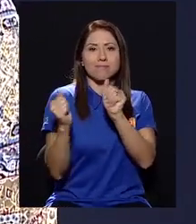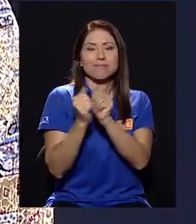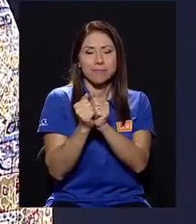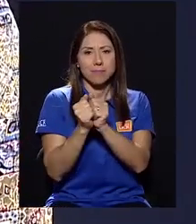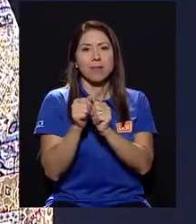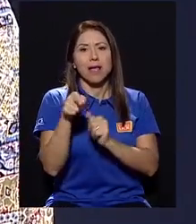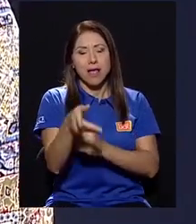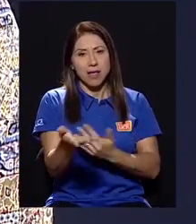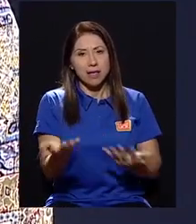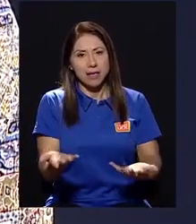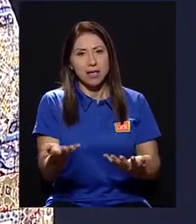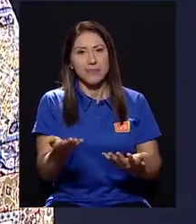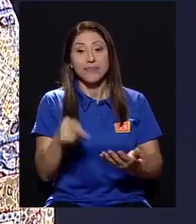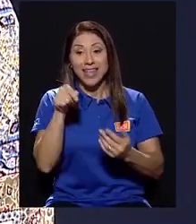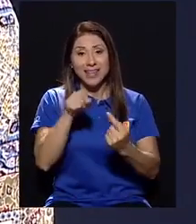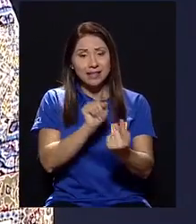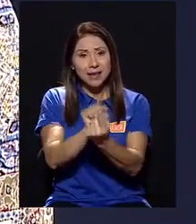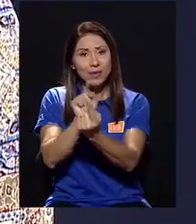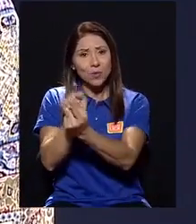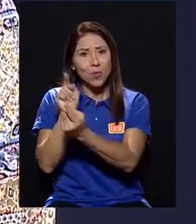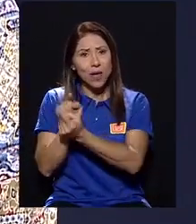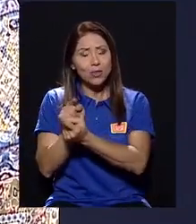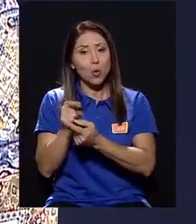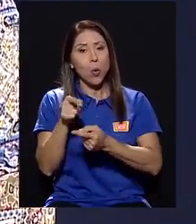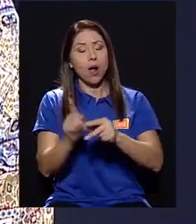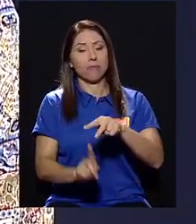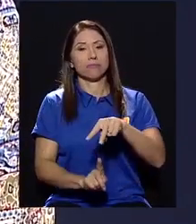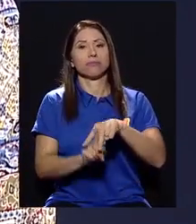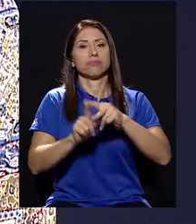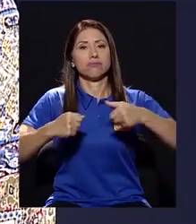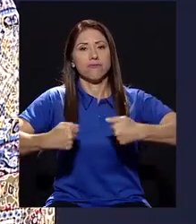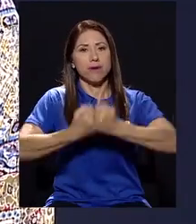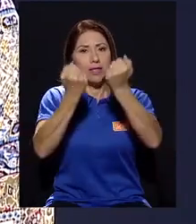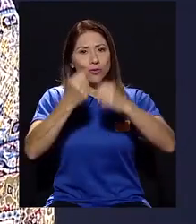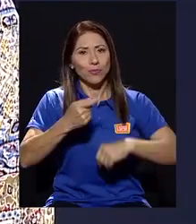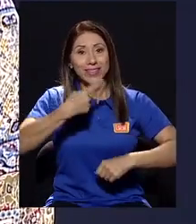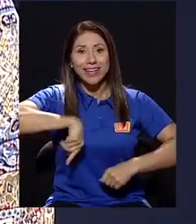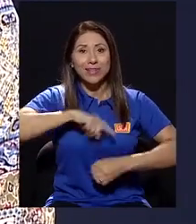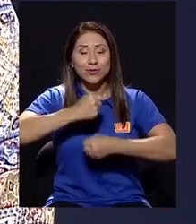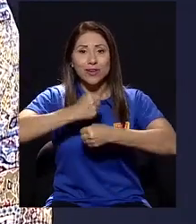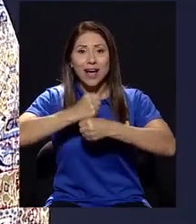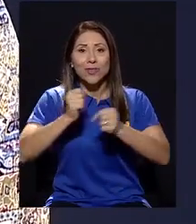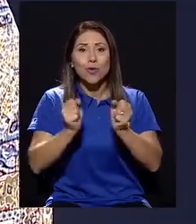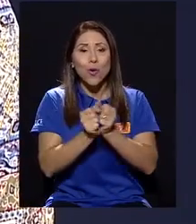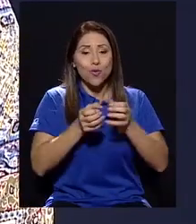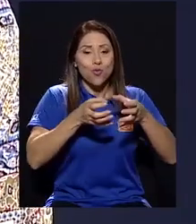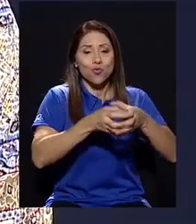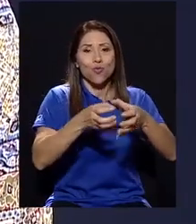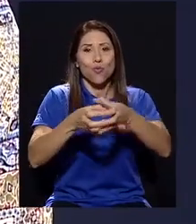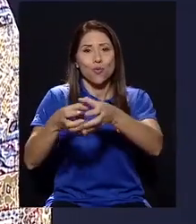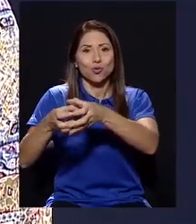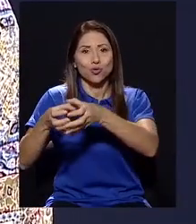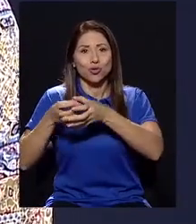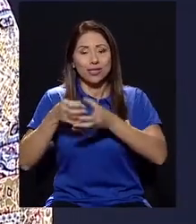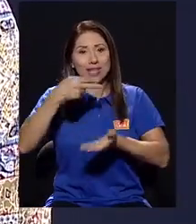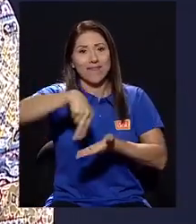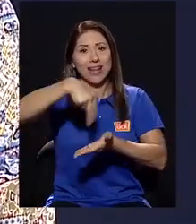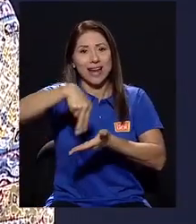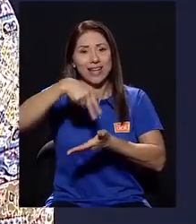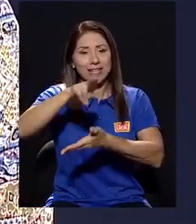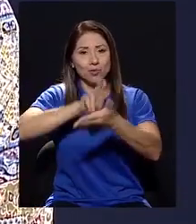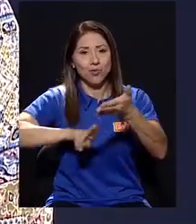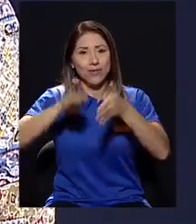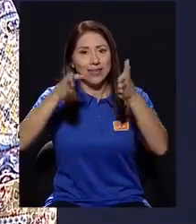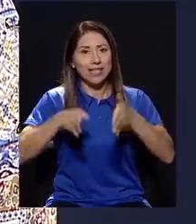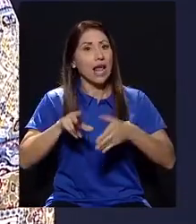encuentro. Y este encuentro nos da el reto de que estamos trabajando con grupos de bailarines universitarios no